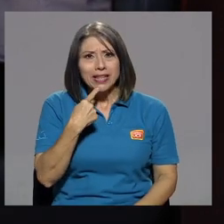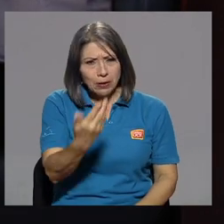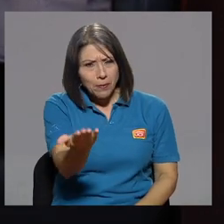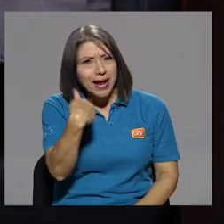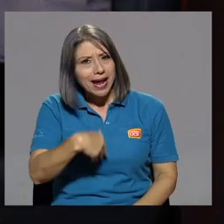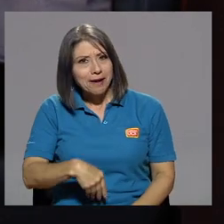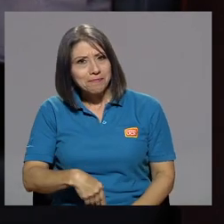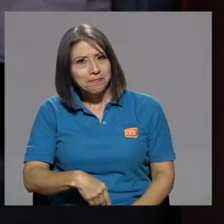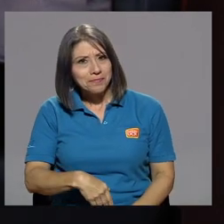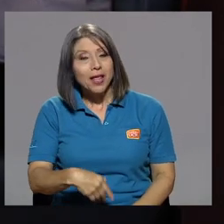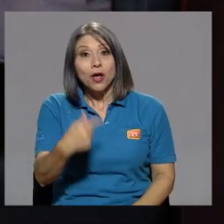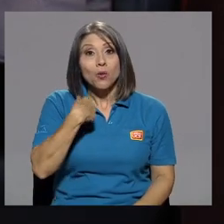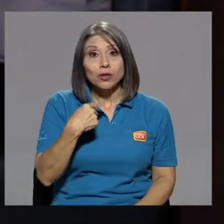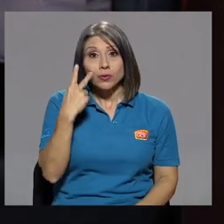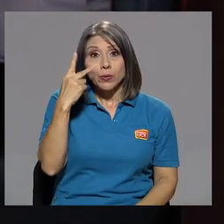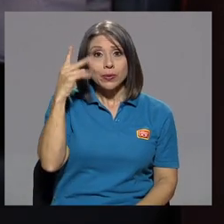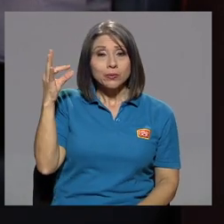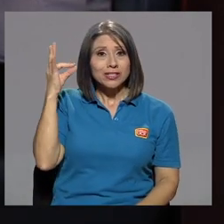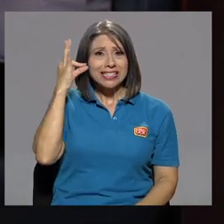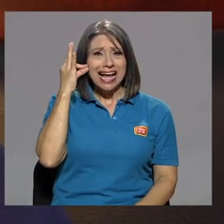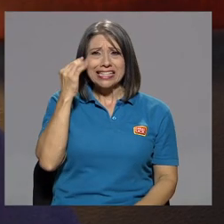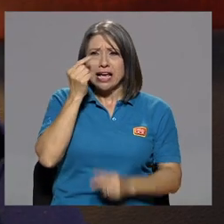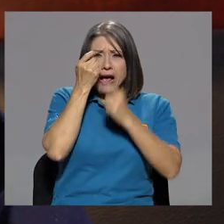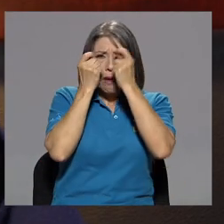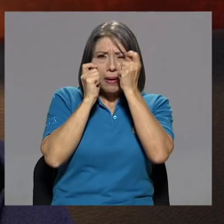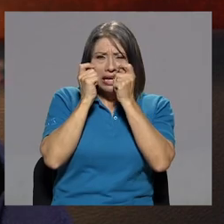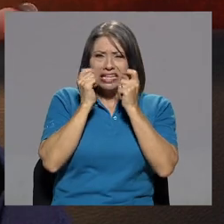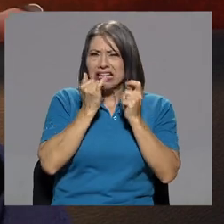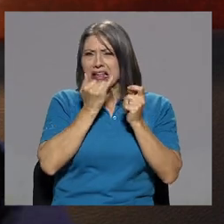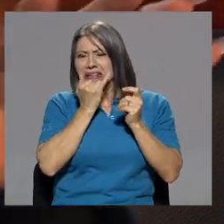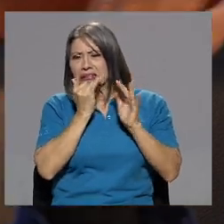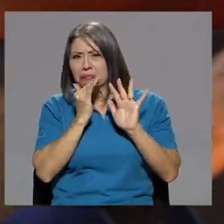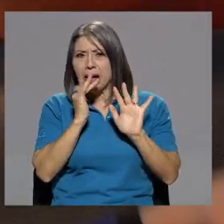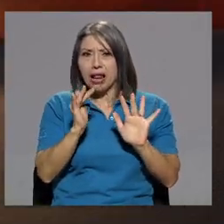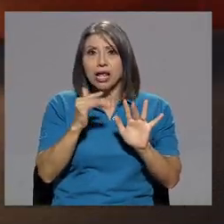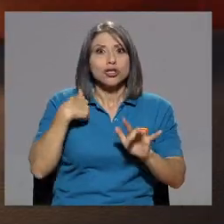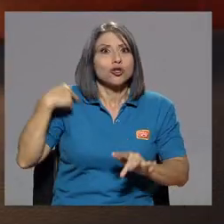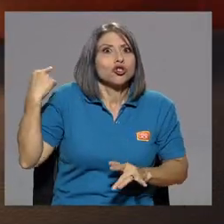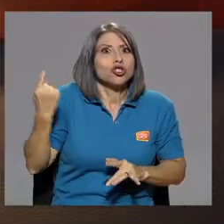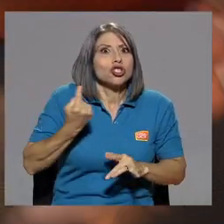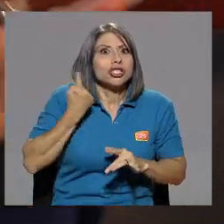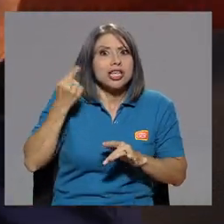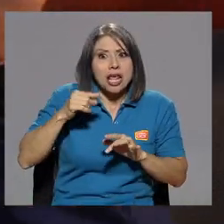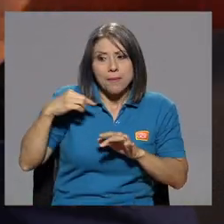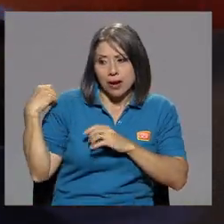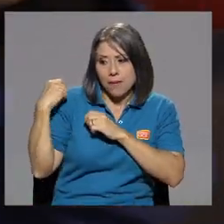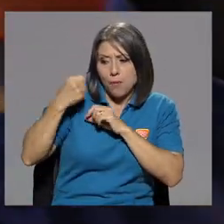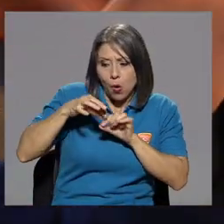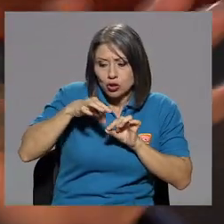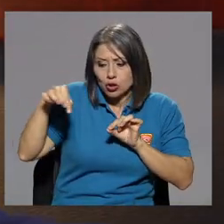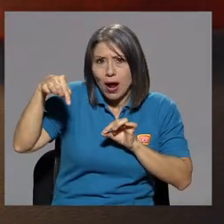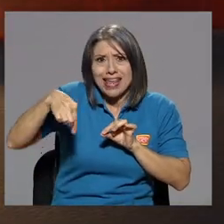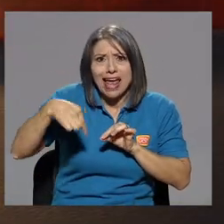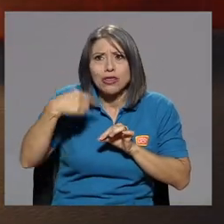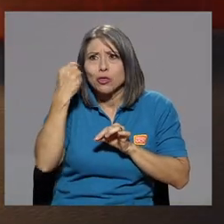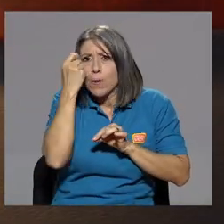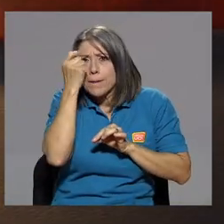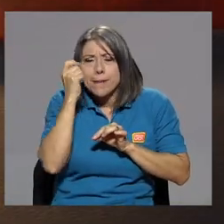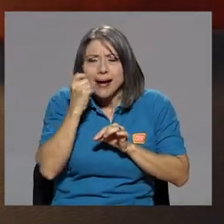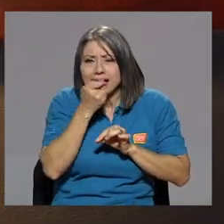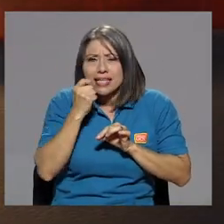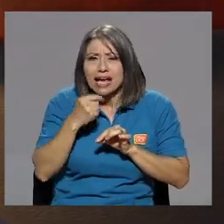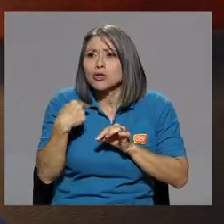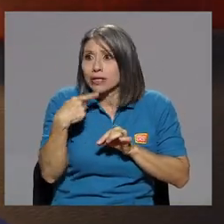les digo, venga, cuando yo veo a una muchacha muy mal maquizada, y yo siempre ando en el bolso ando maquillada y todo.